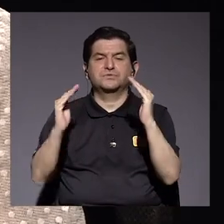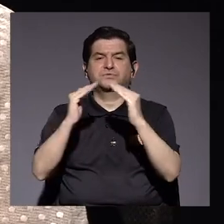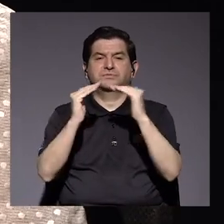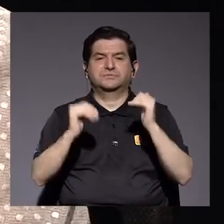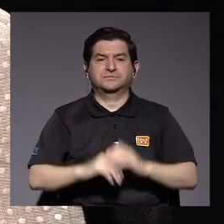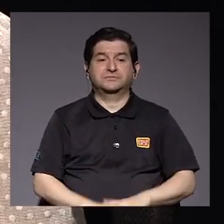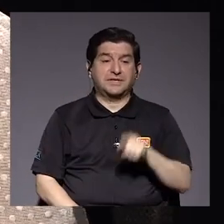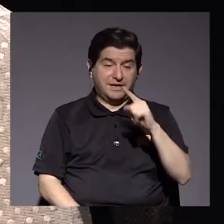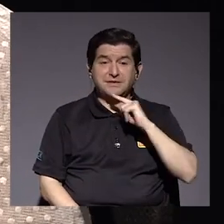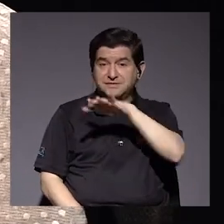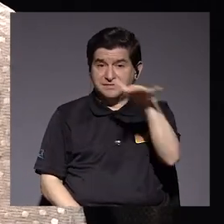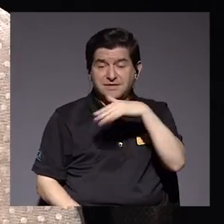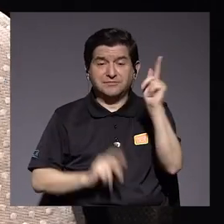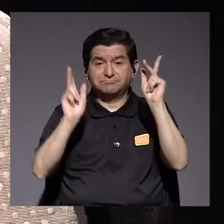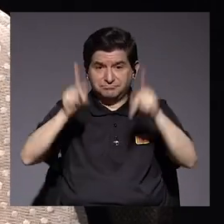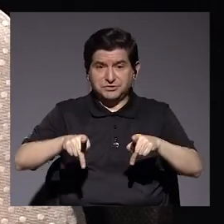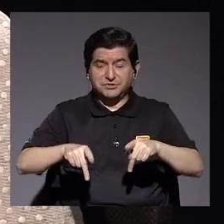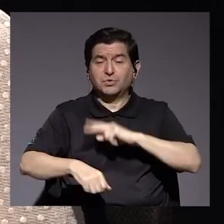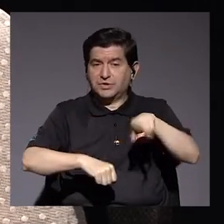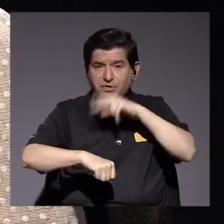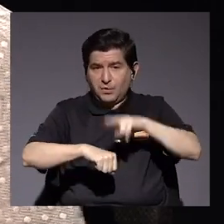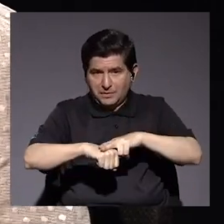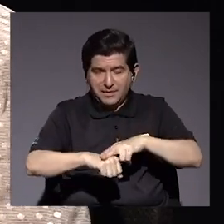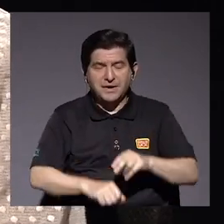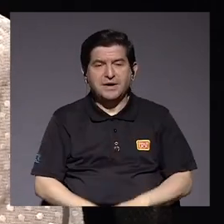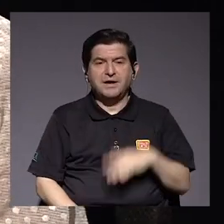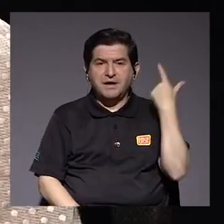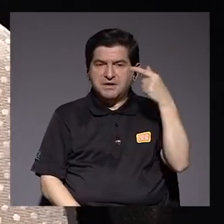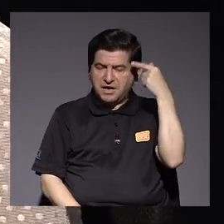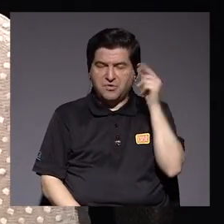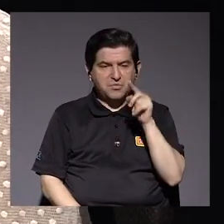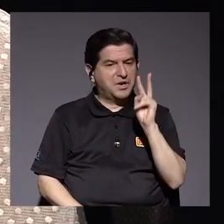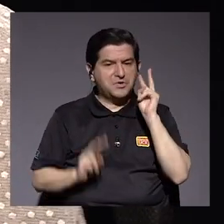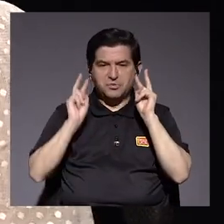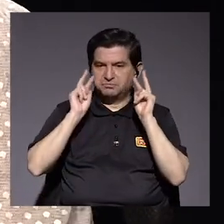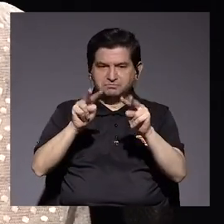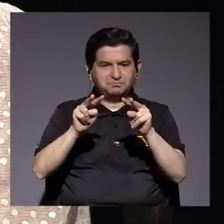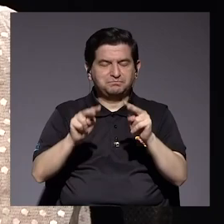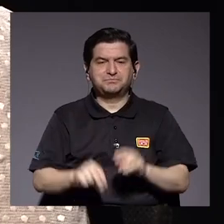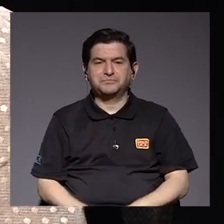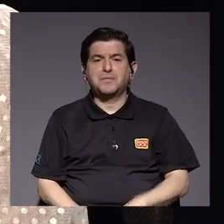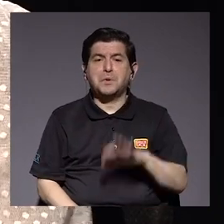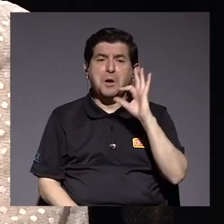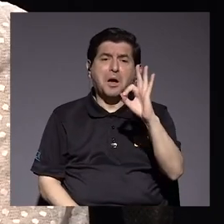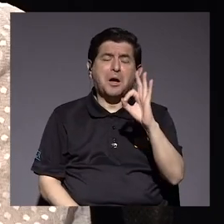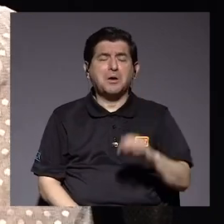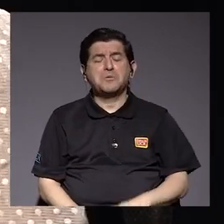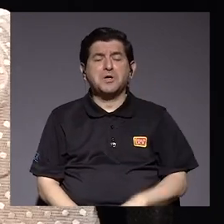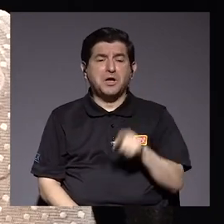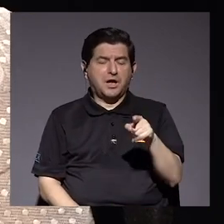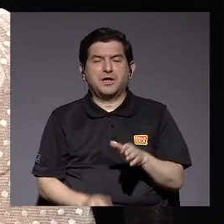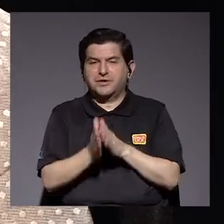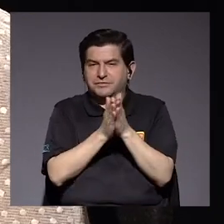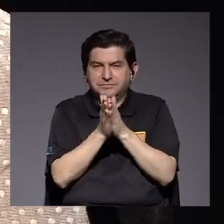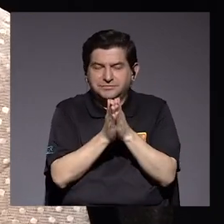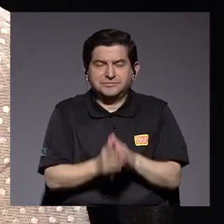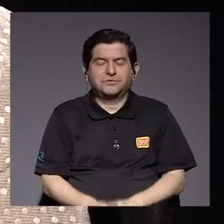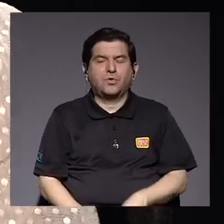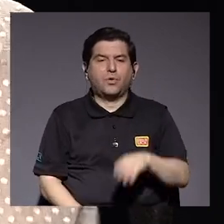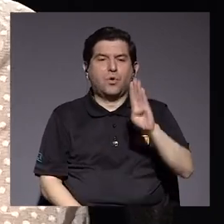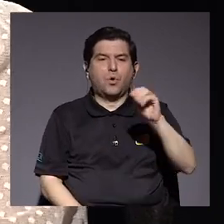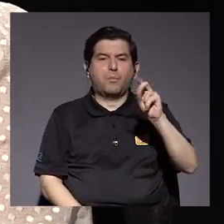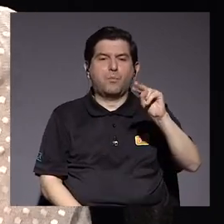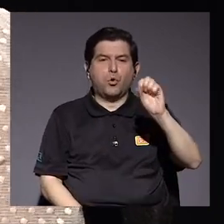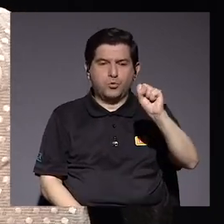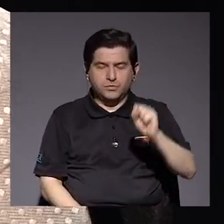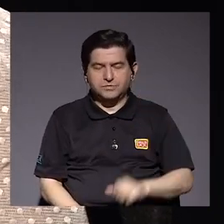casa esa es la realidad de la gente de a pie y el gobierno no lo está viendo están muy bien están capitalizando con los bonos